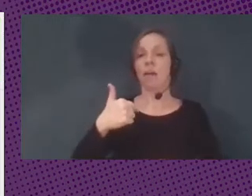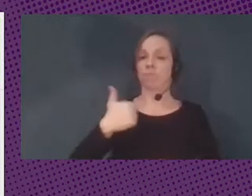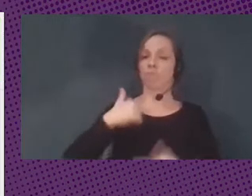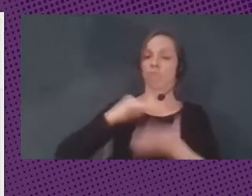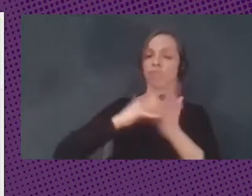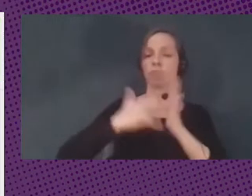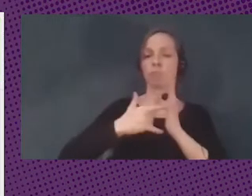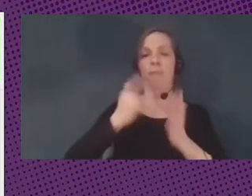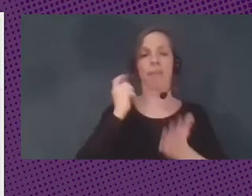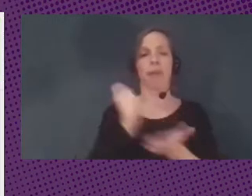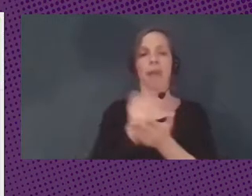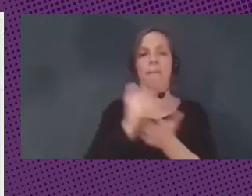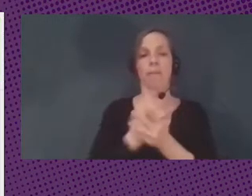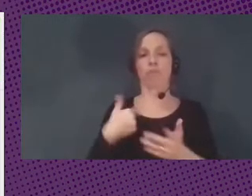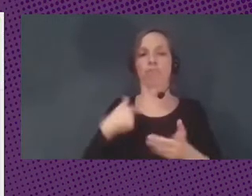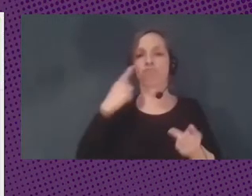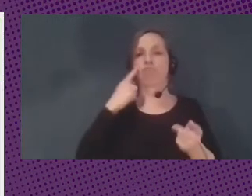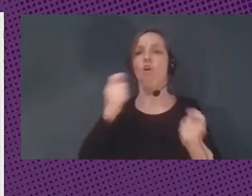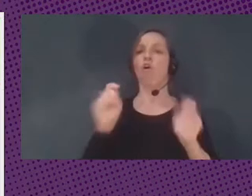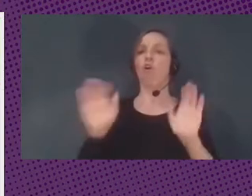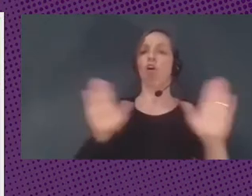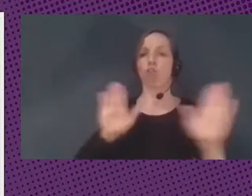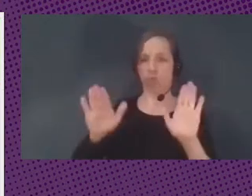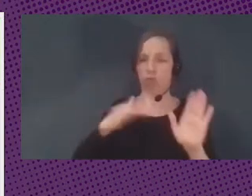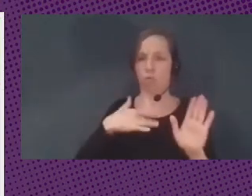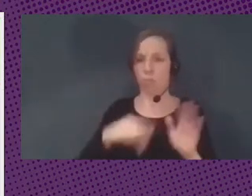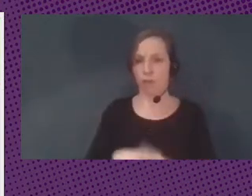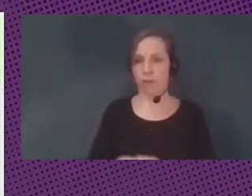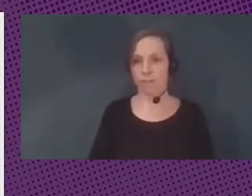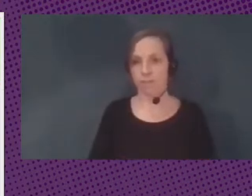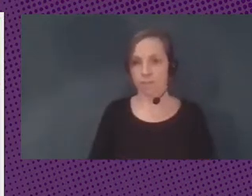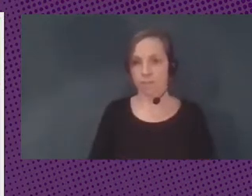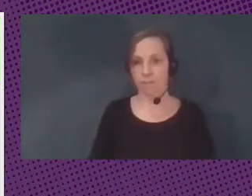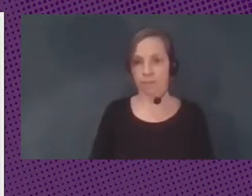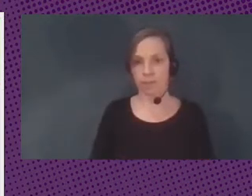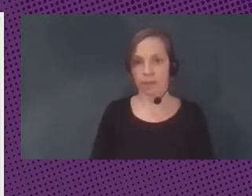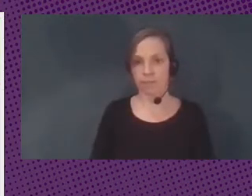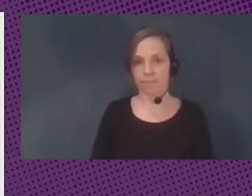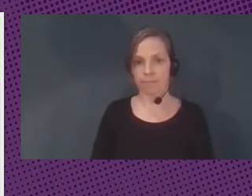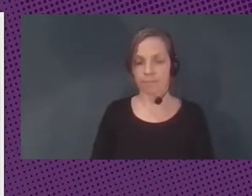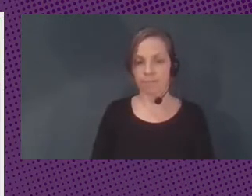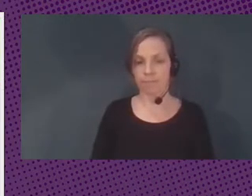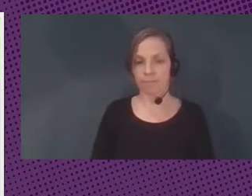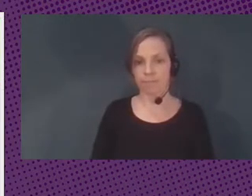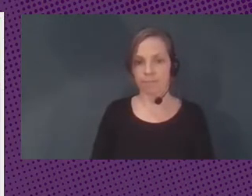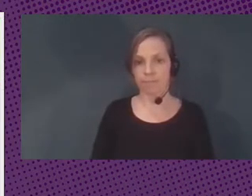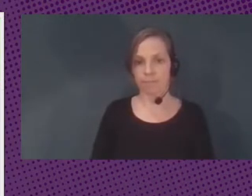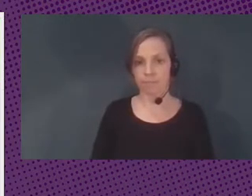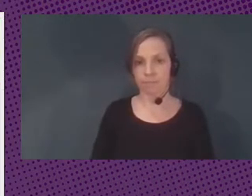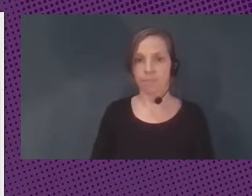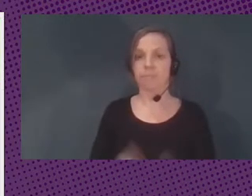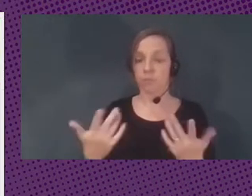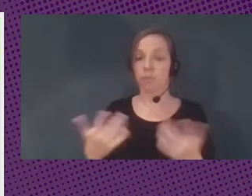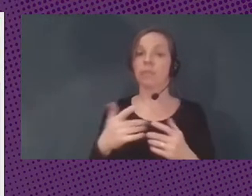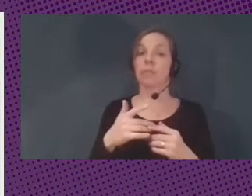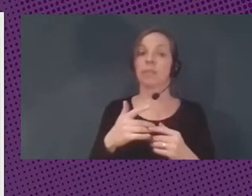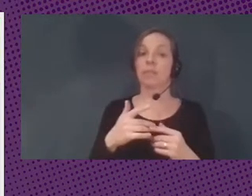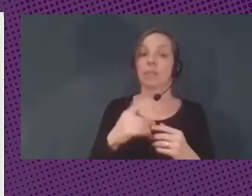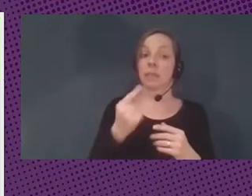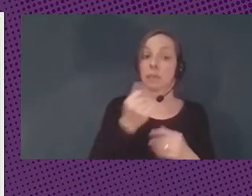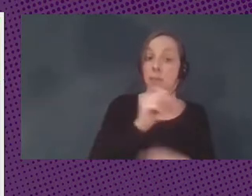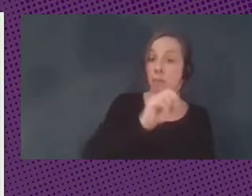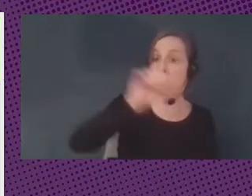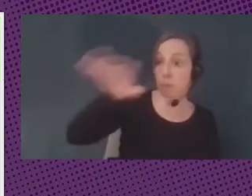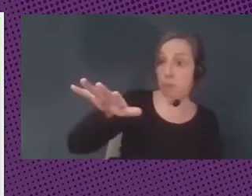de pagos. Ahora, la mensajería a través de la cual se comunica esa transacción ha ido